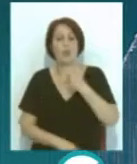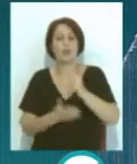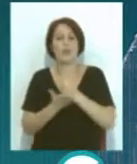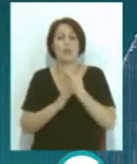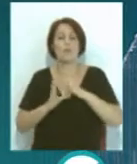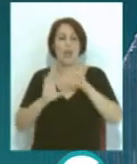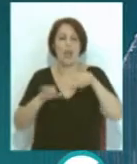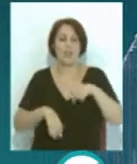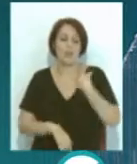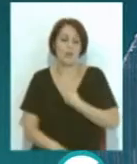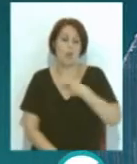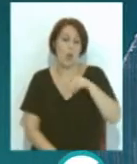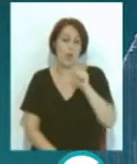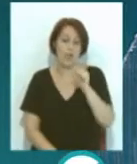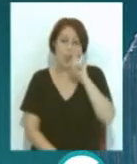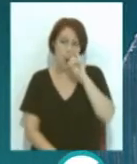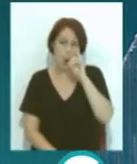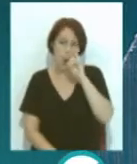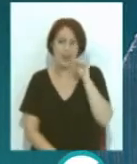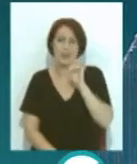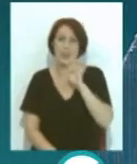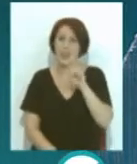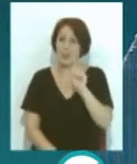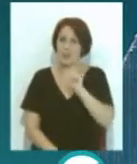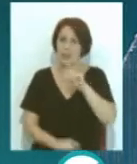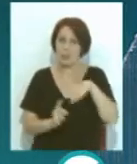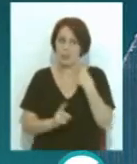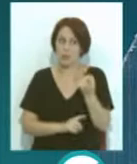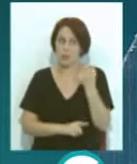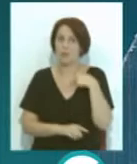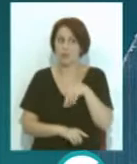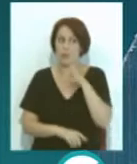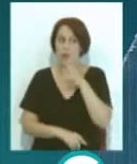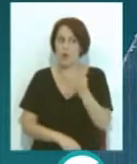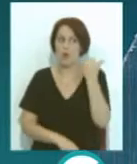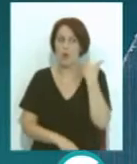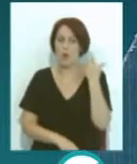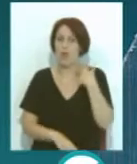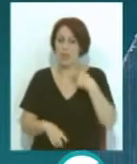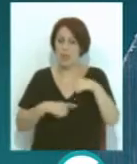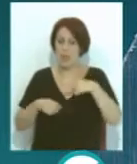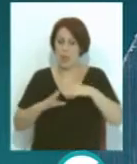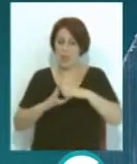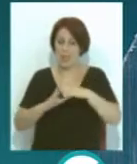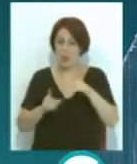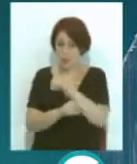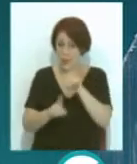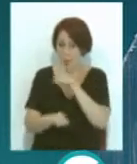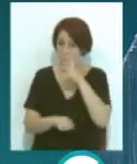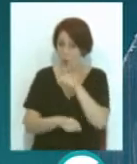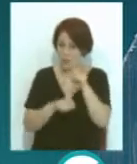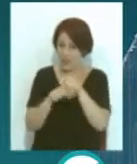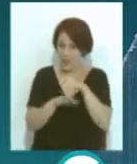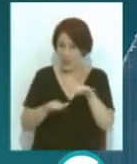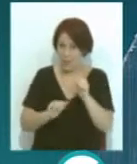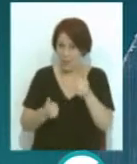en este mismo mes de junio. 15 meses después de la prohibición de este tipo de tráfico marítimo a causa de la pandemia